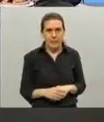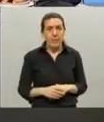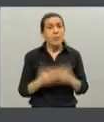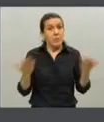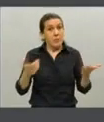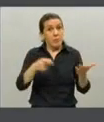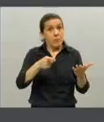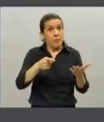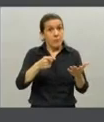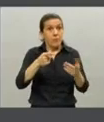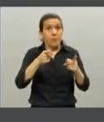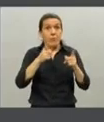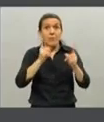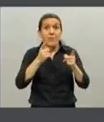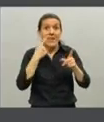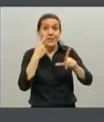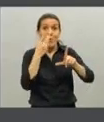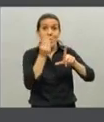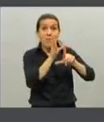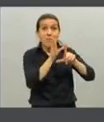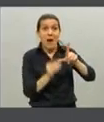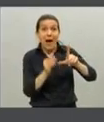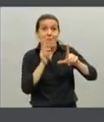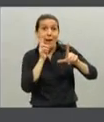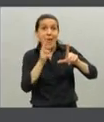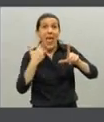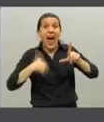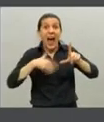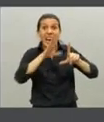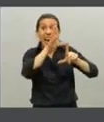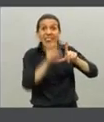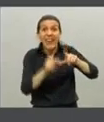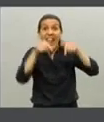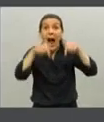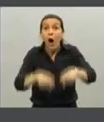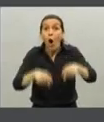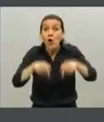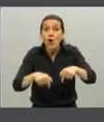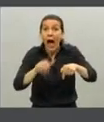Este es el mapa que yo les recomendaba ver. Miren lo que es la Argentina hoy.